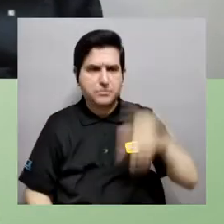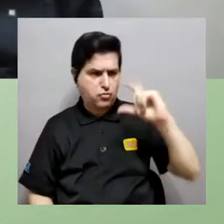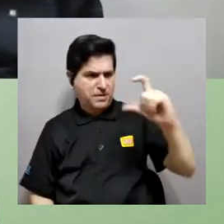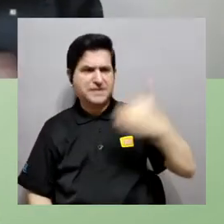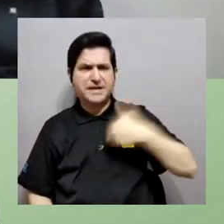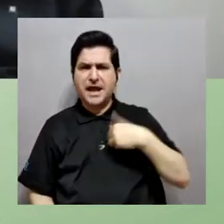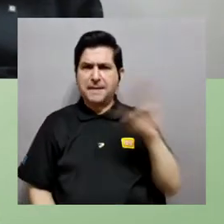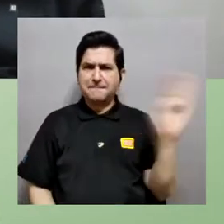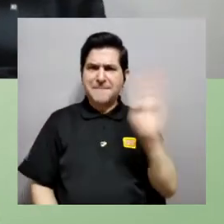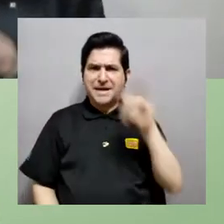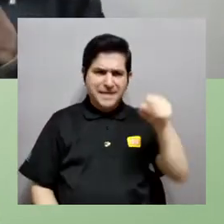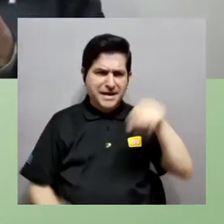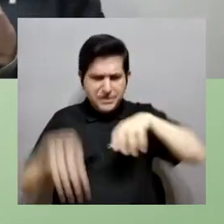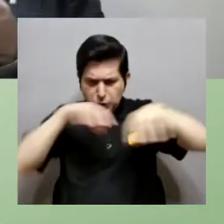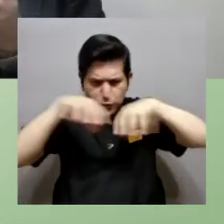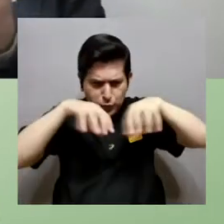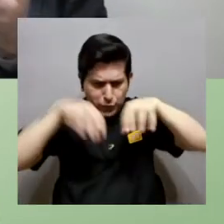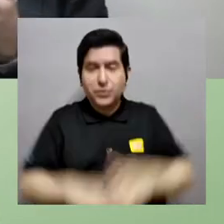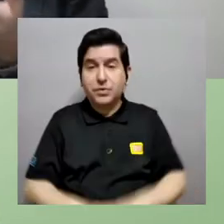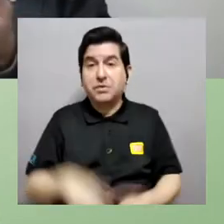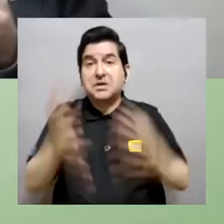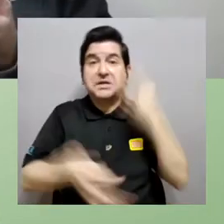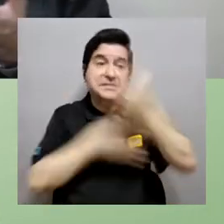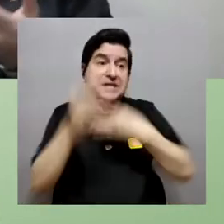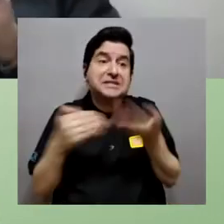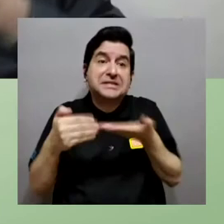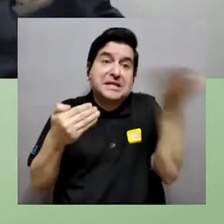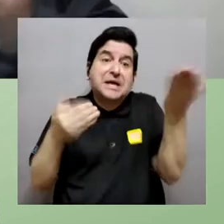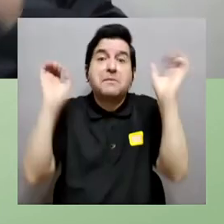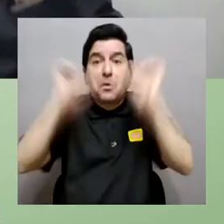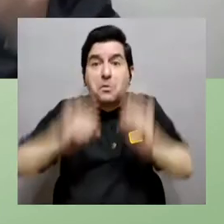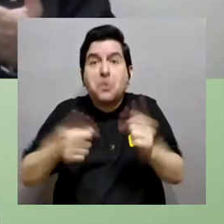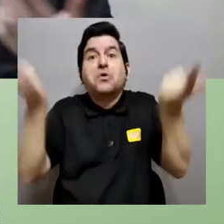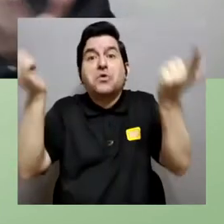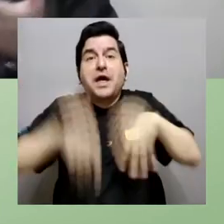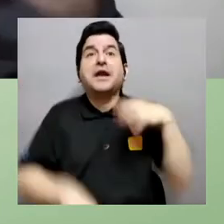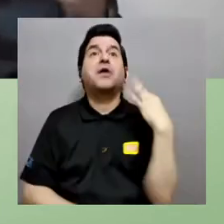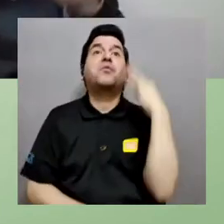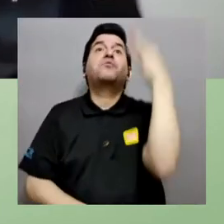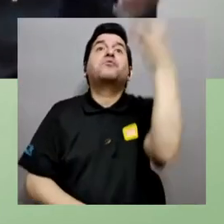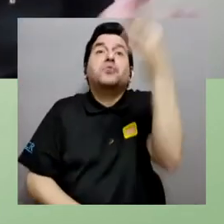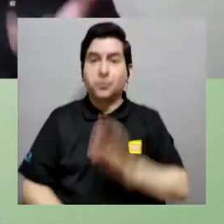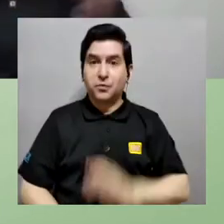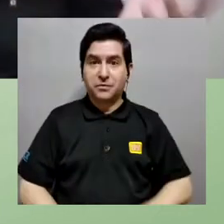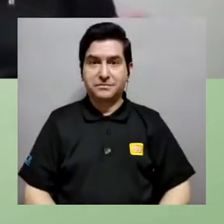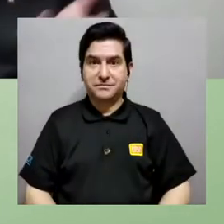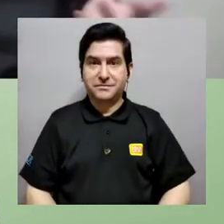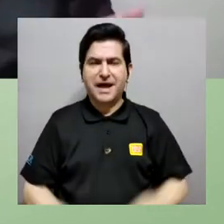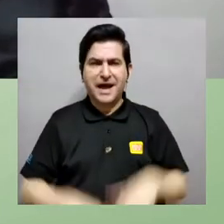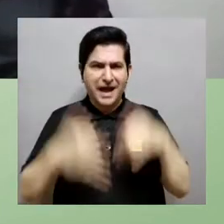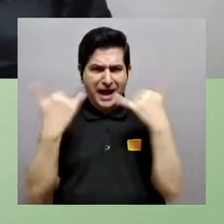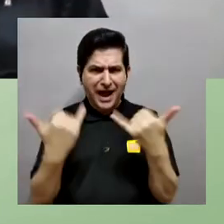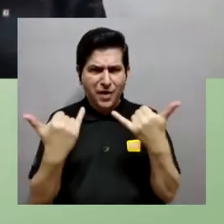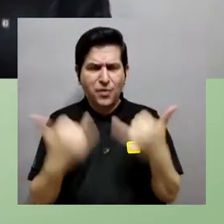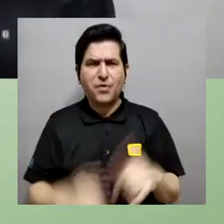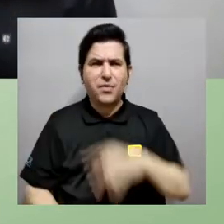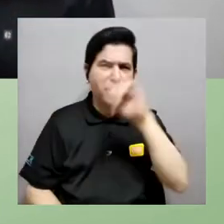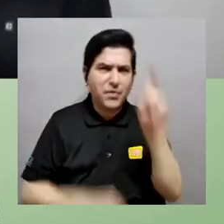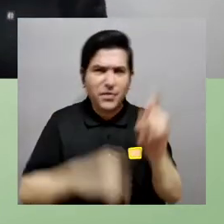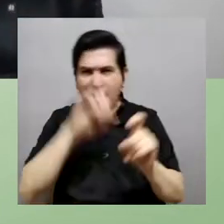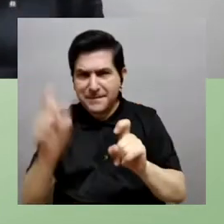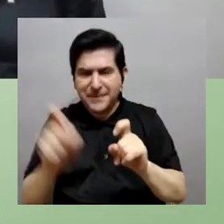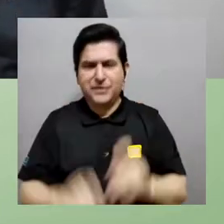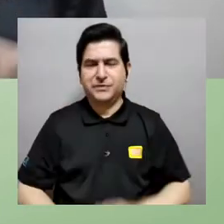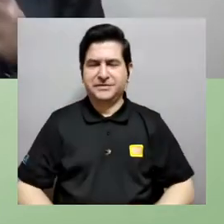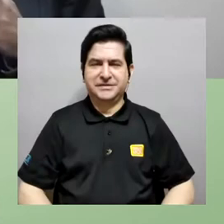el día de mañana voy a andar con el celular y adentro en la batería del celular va a haber ahí bacterias dando vueltas. No sé si este tipo de cosas se puedan